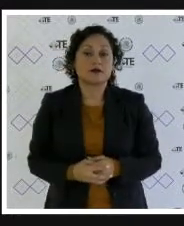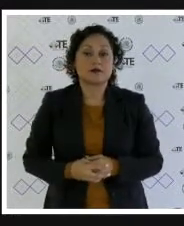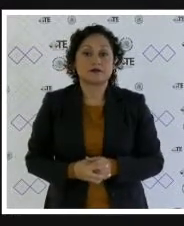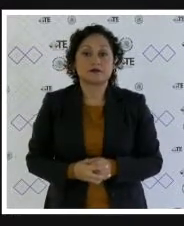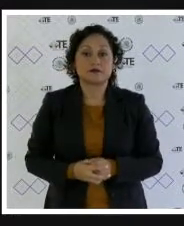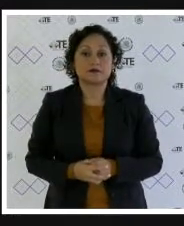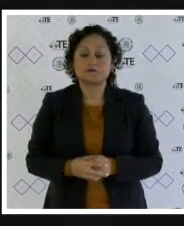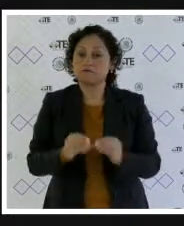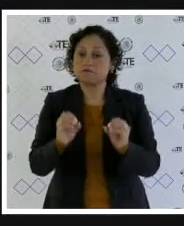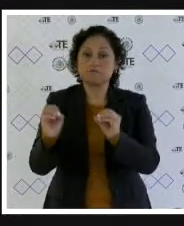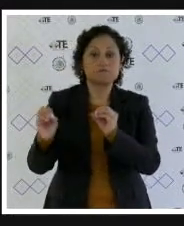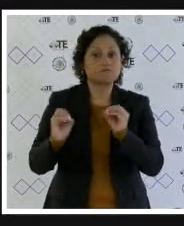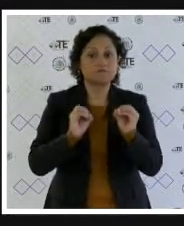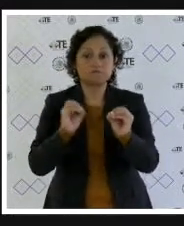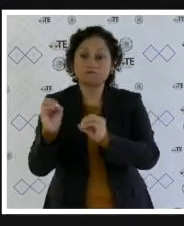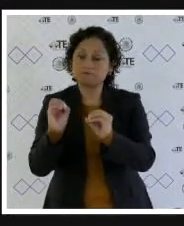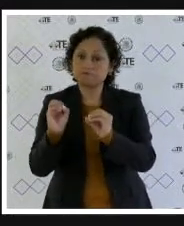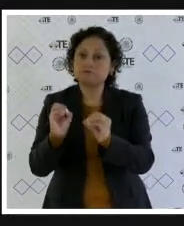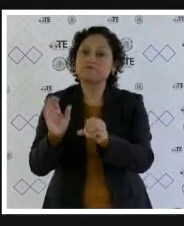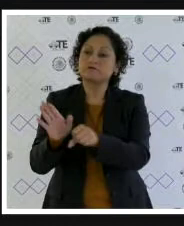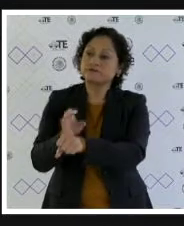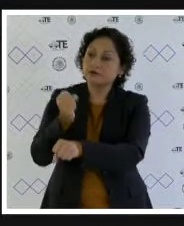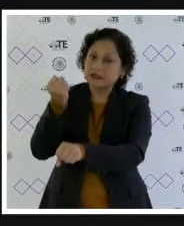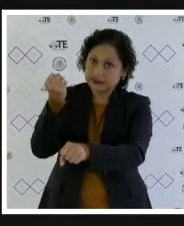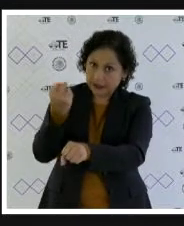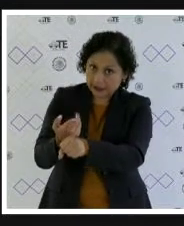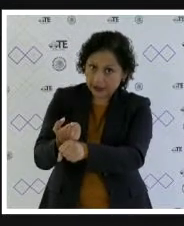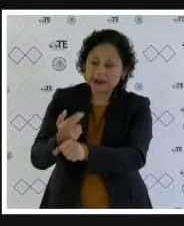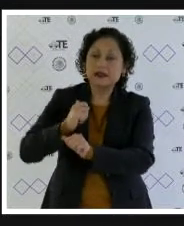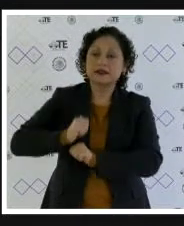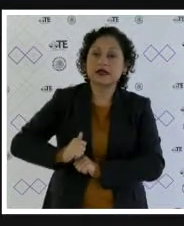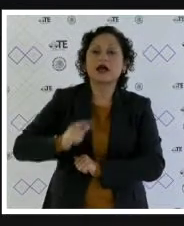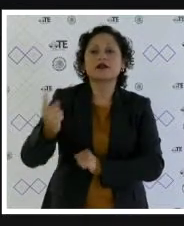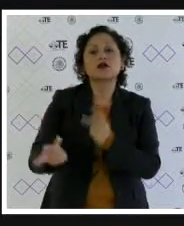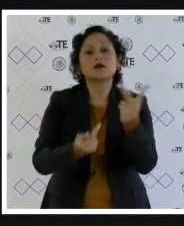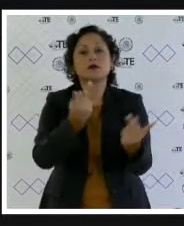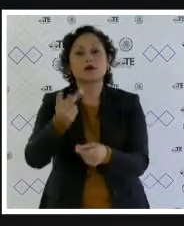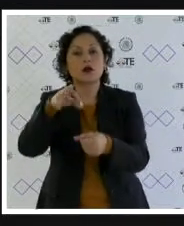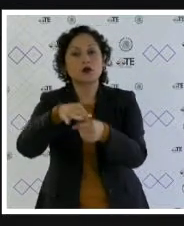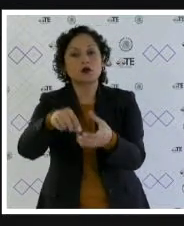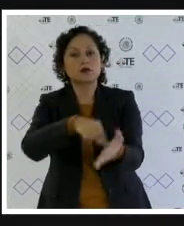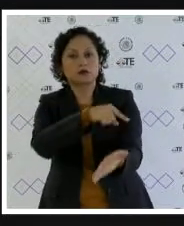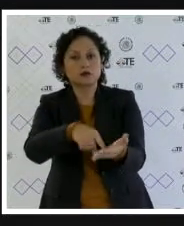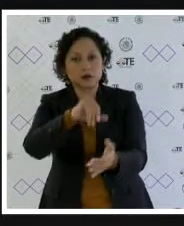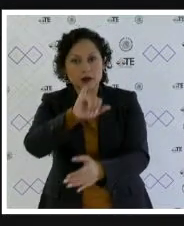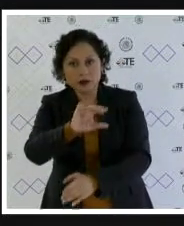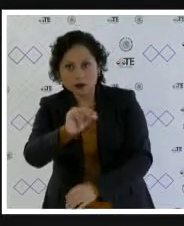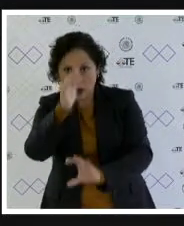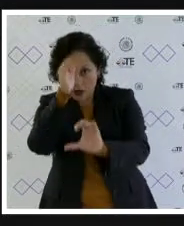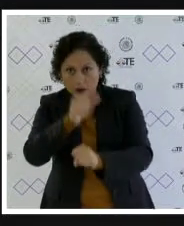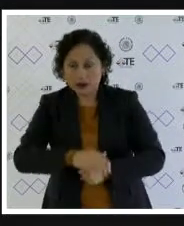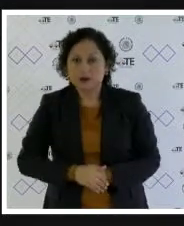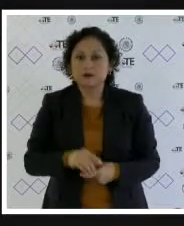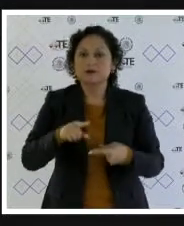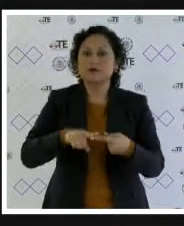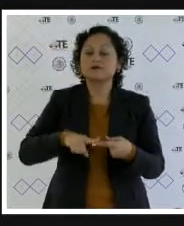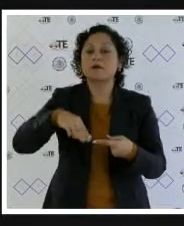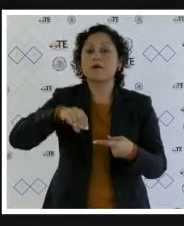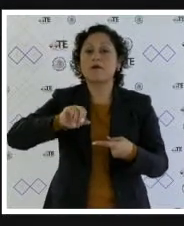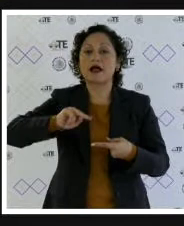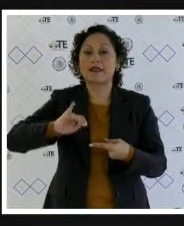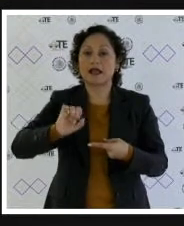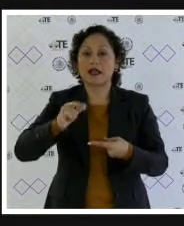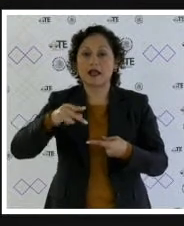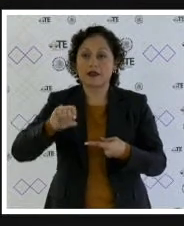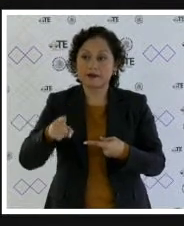Si no hay más intervenciones, por favor, secretario, en votación nominal consulte si es de aprobarse el proyecto. Sí, magistrado. Magistrada Marta Alejandra Chávez Camarena.